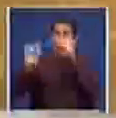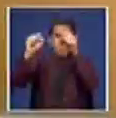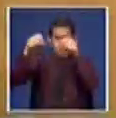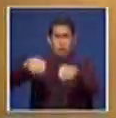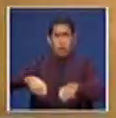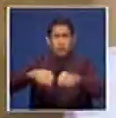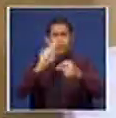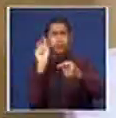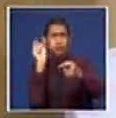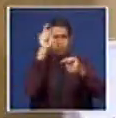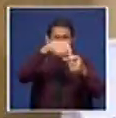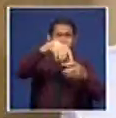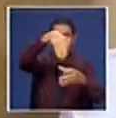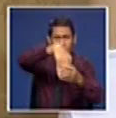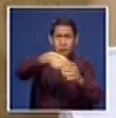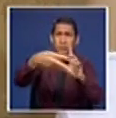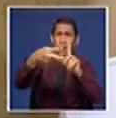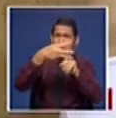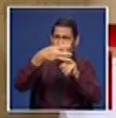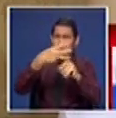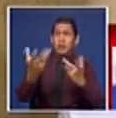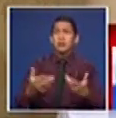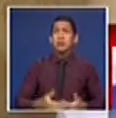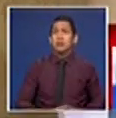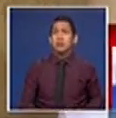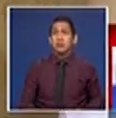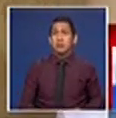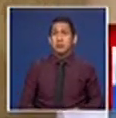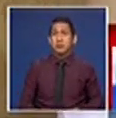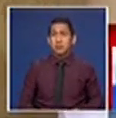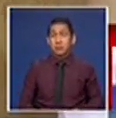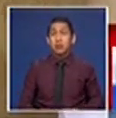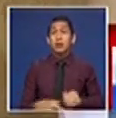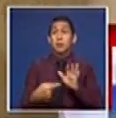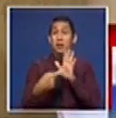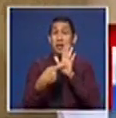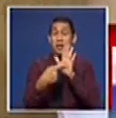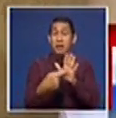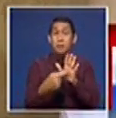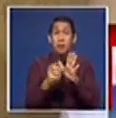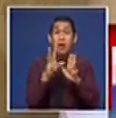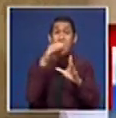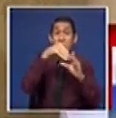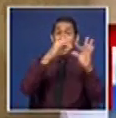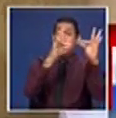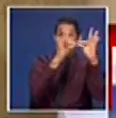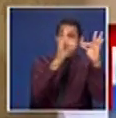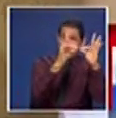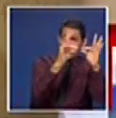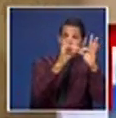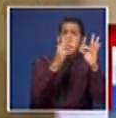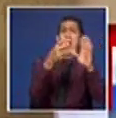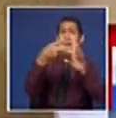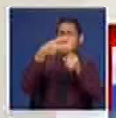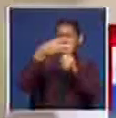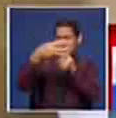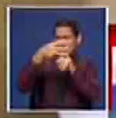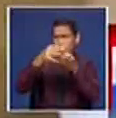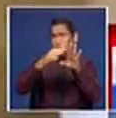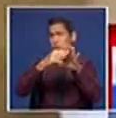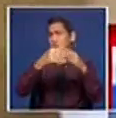postular su hueca. Esto lo vamos a hacer a través de las cuentas de Facebook, Twitter e Instagram,